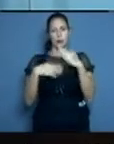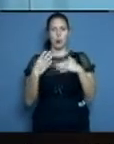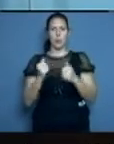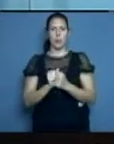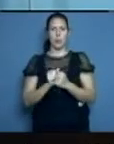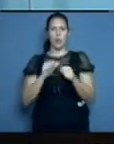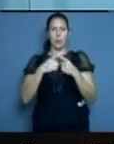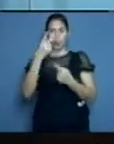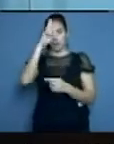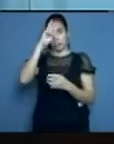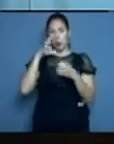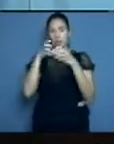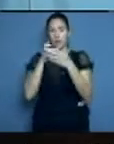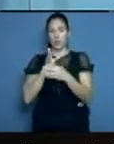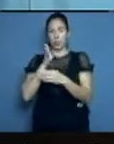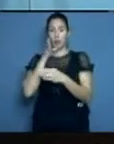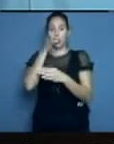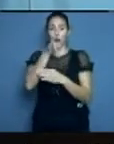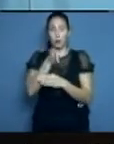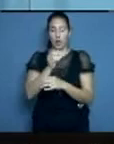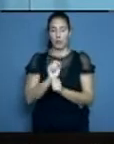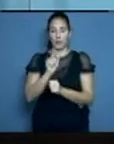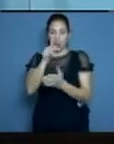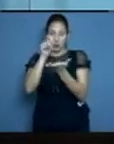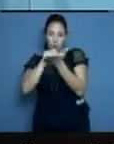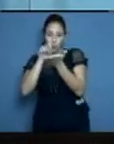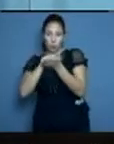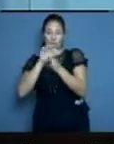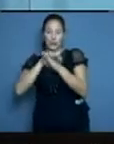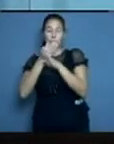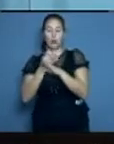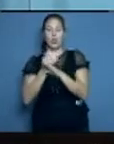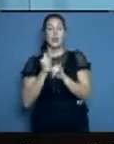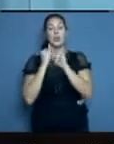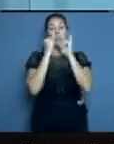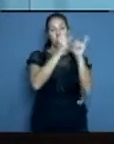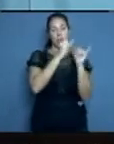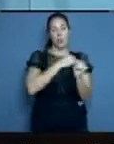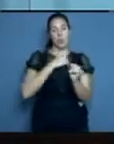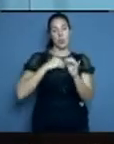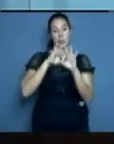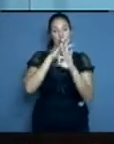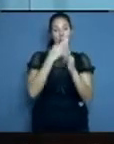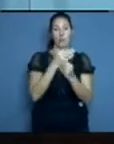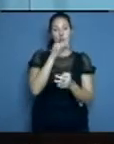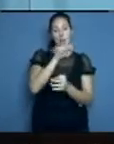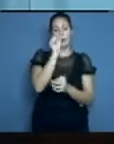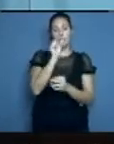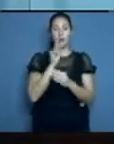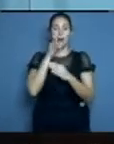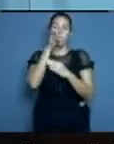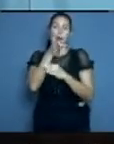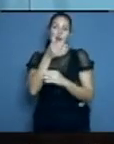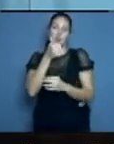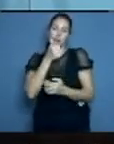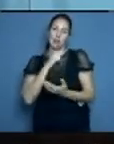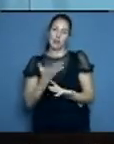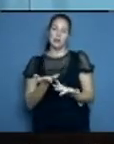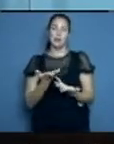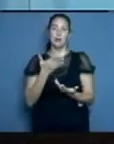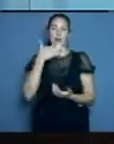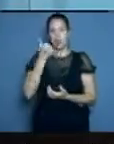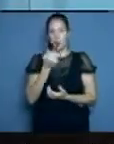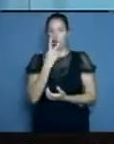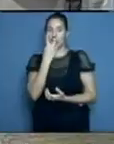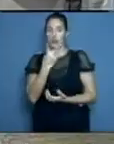quiénes son las personas que tienen síntomas con el grupo comunitario, estaremos ganando más del 70% de la batalla contra la COVID en